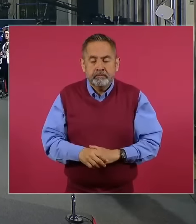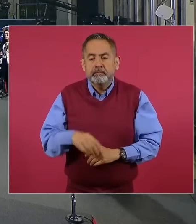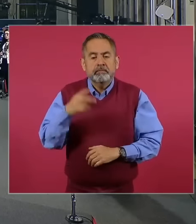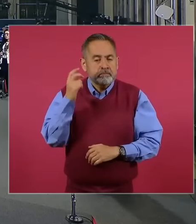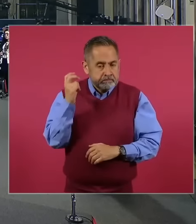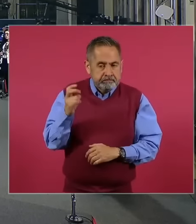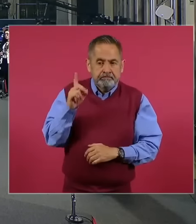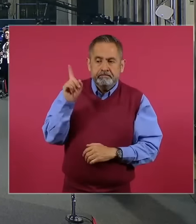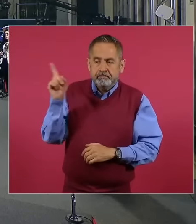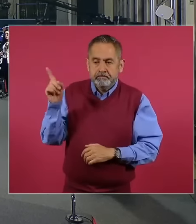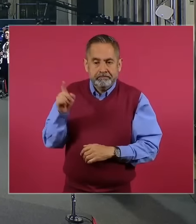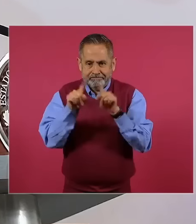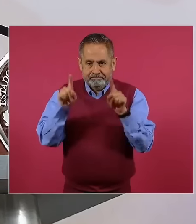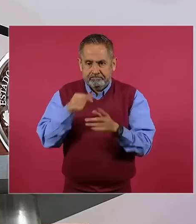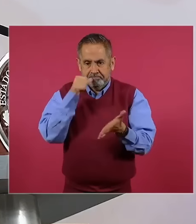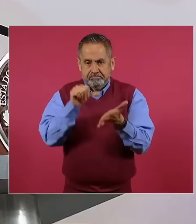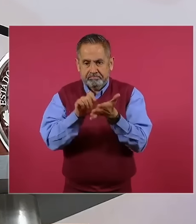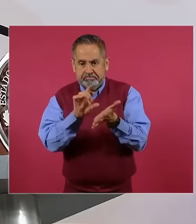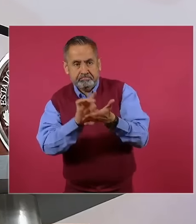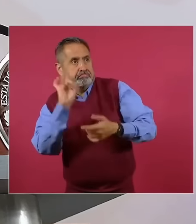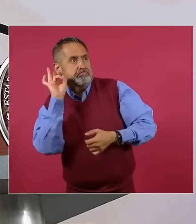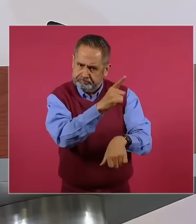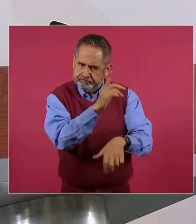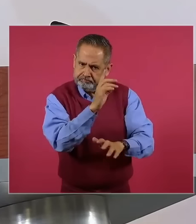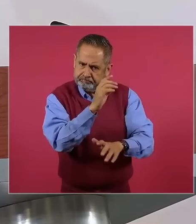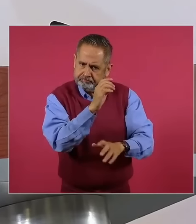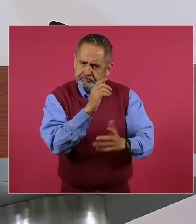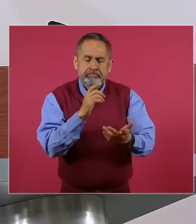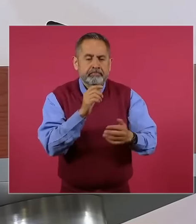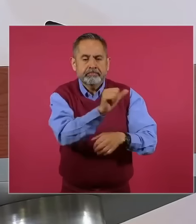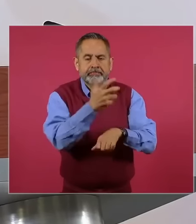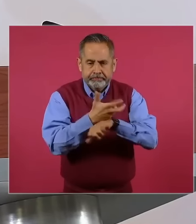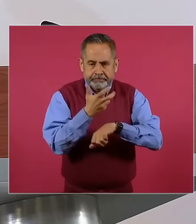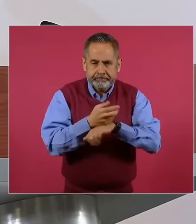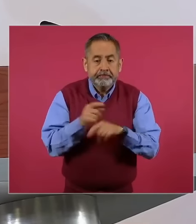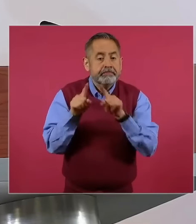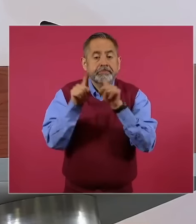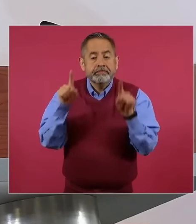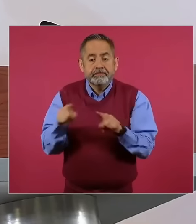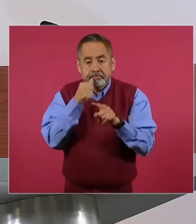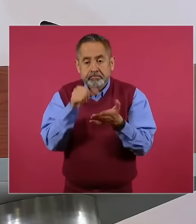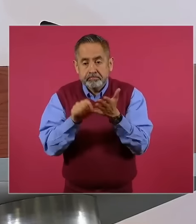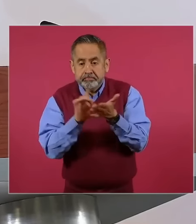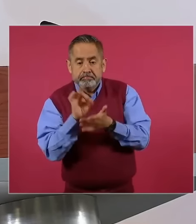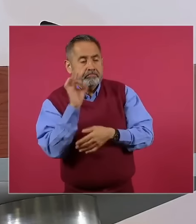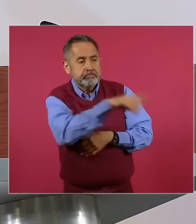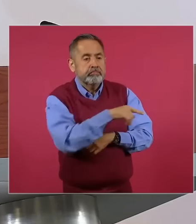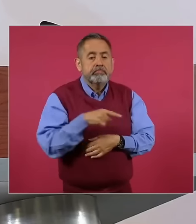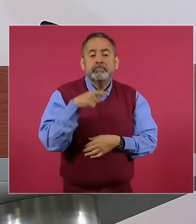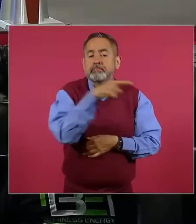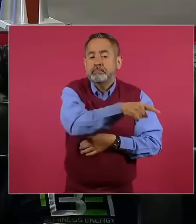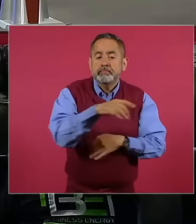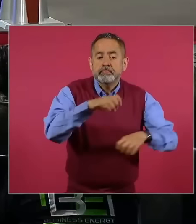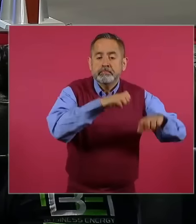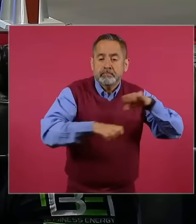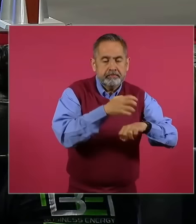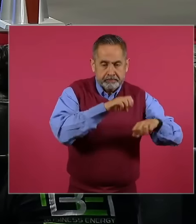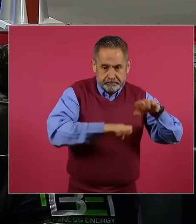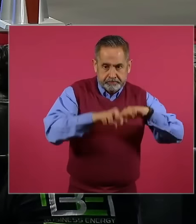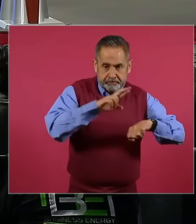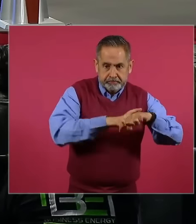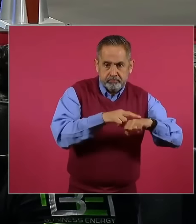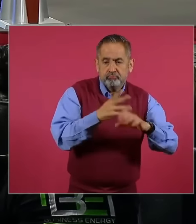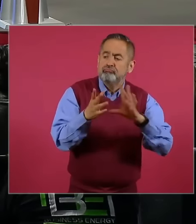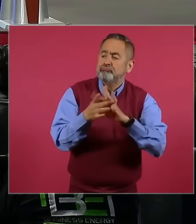virtud, dice la carta, o el extrañamiento, la declaración del embajador de los Estados Unidos de América